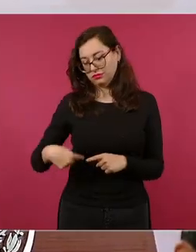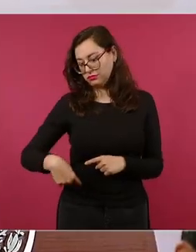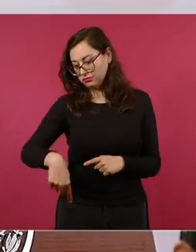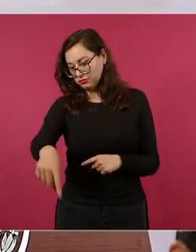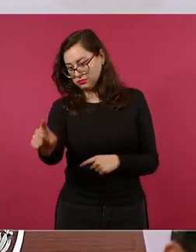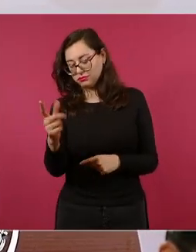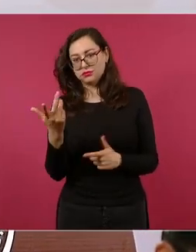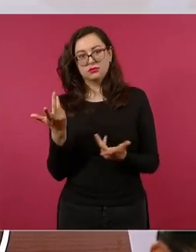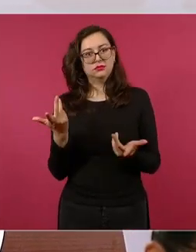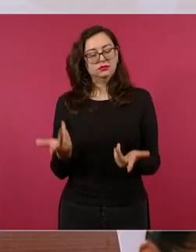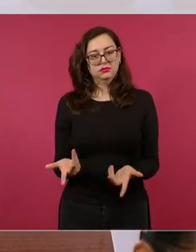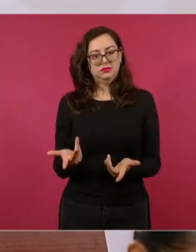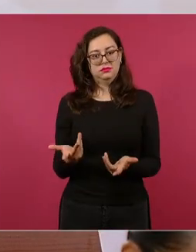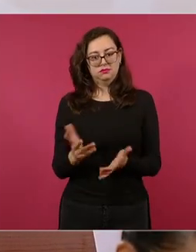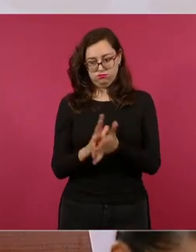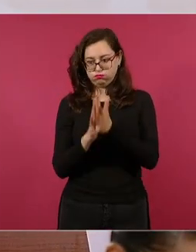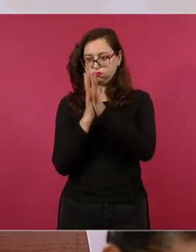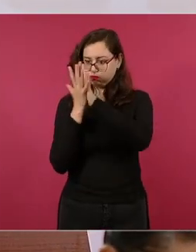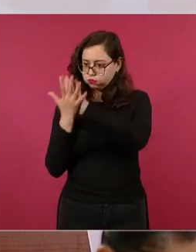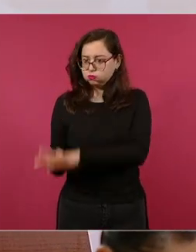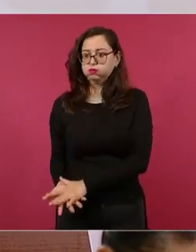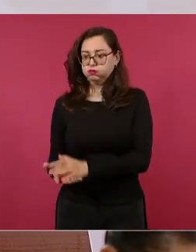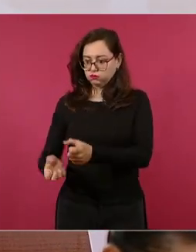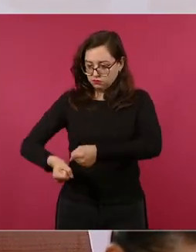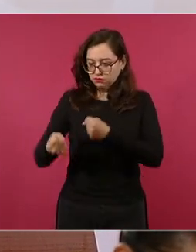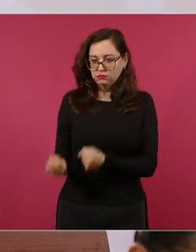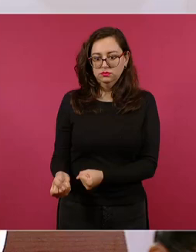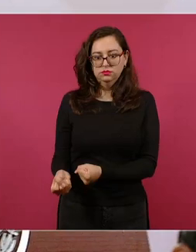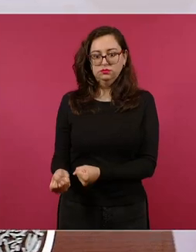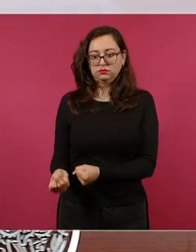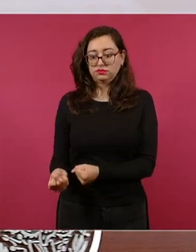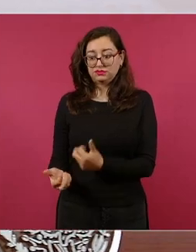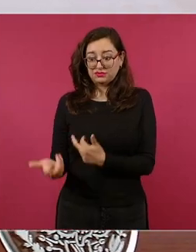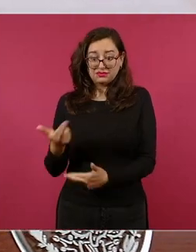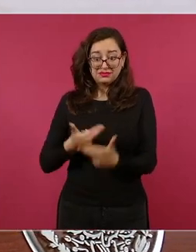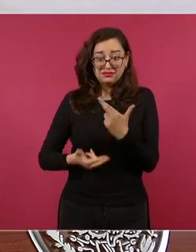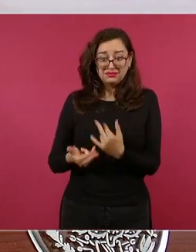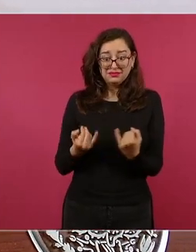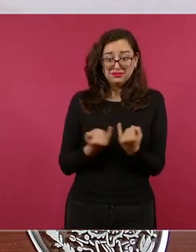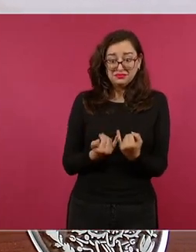transformación del país y no dando marcha atrás